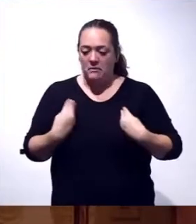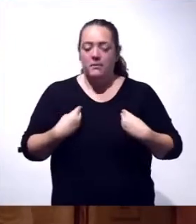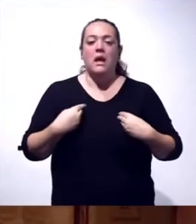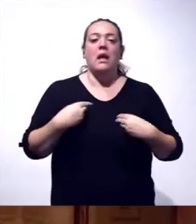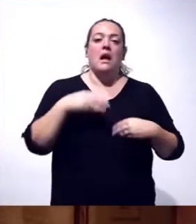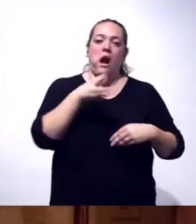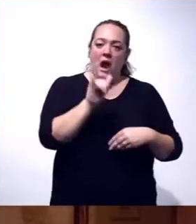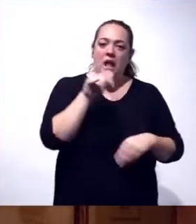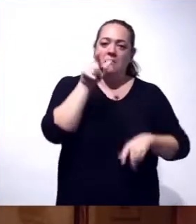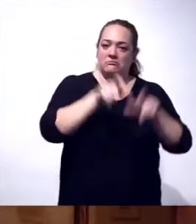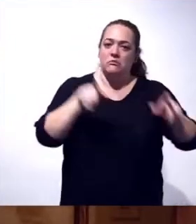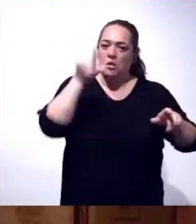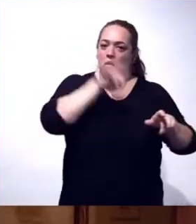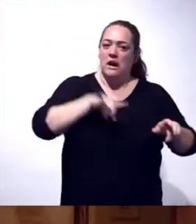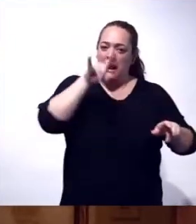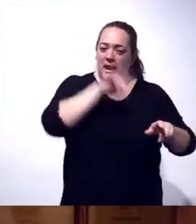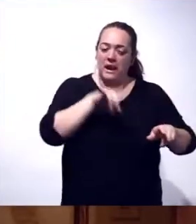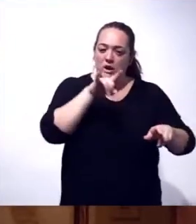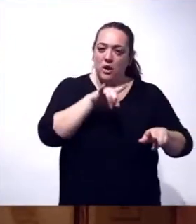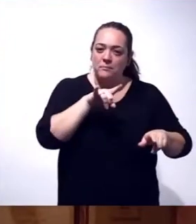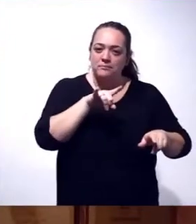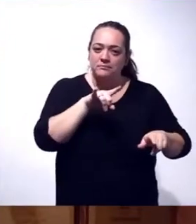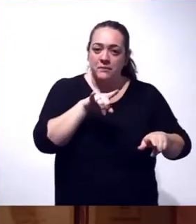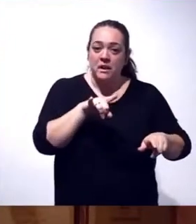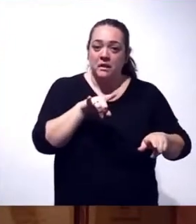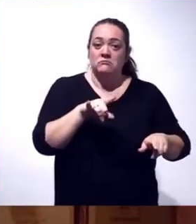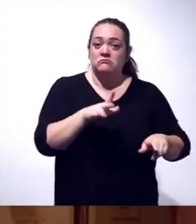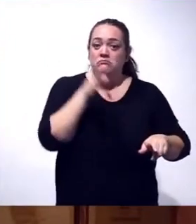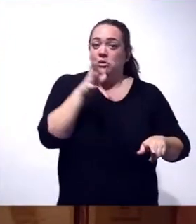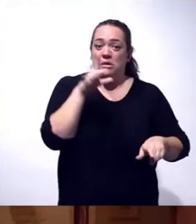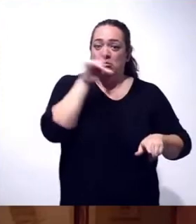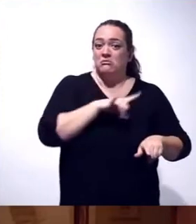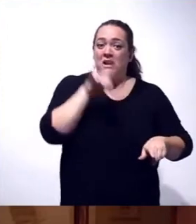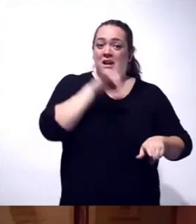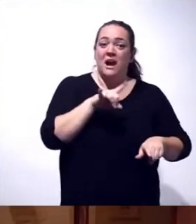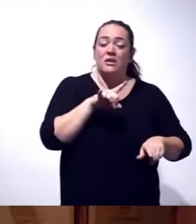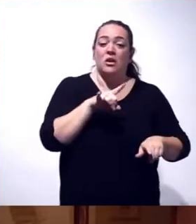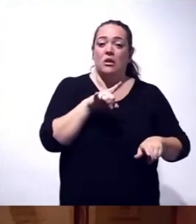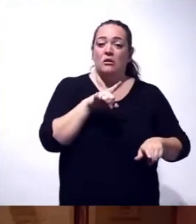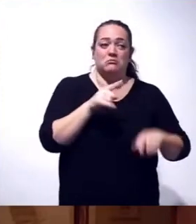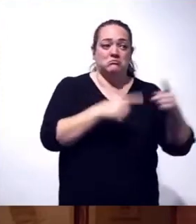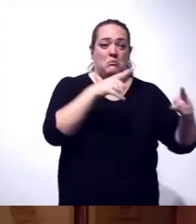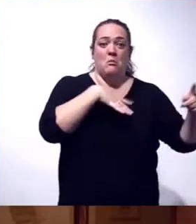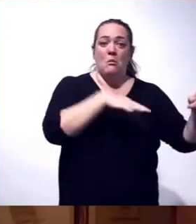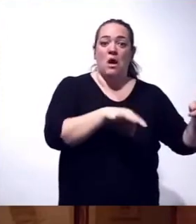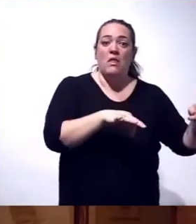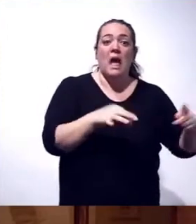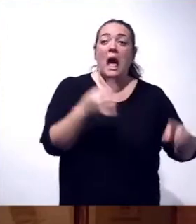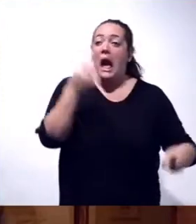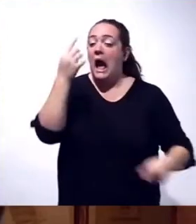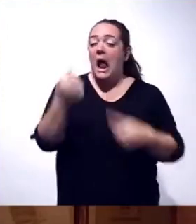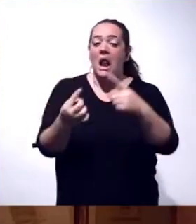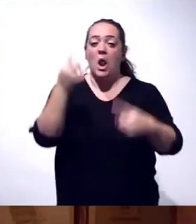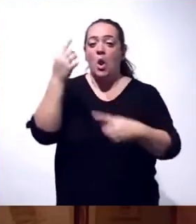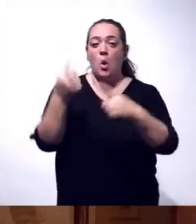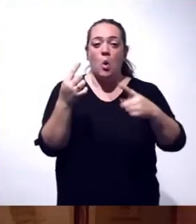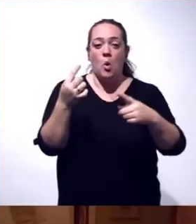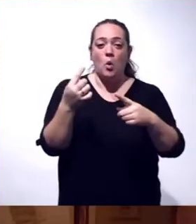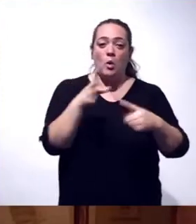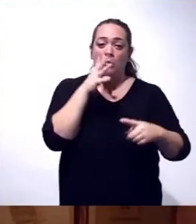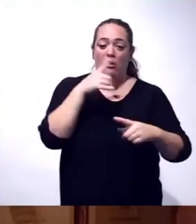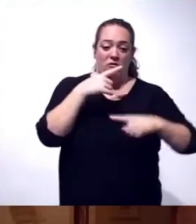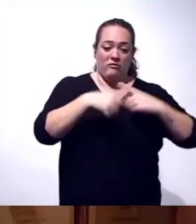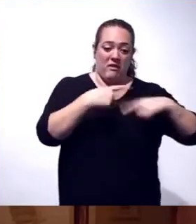y además, por razones que puede haber ocurrido a cualquier canario, alguno directamente que me ha llegado por un ámbito